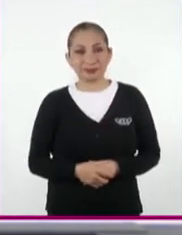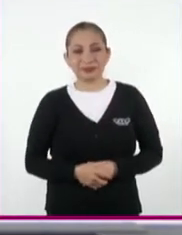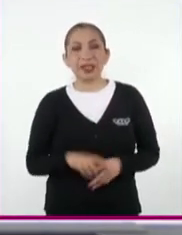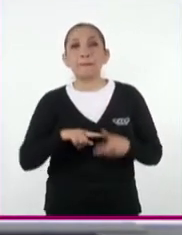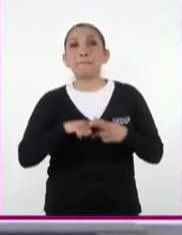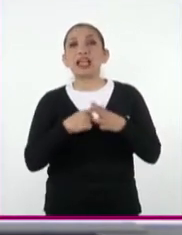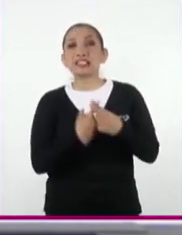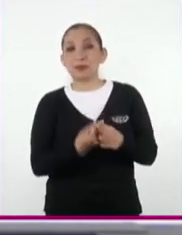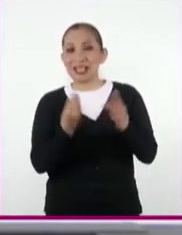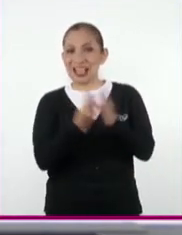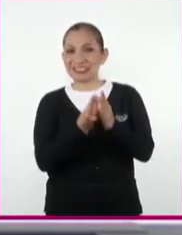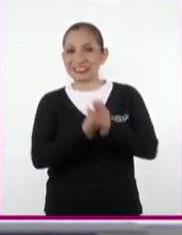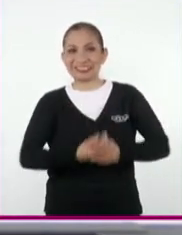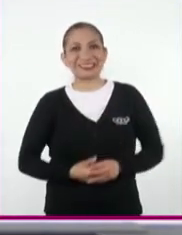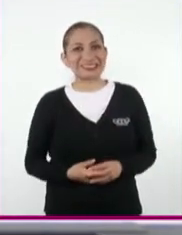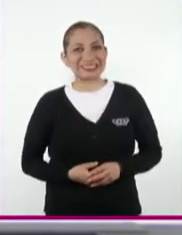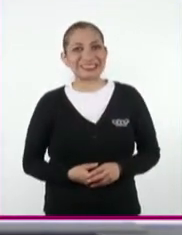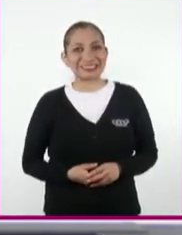Empecemos con la sesión.